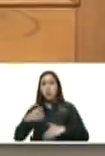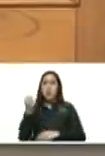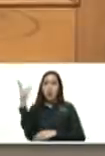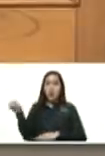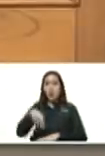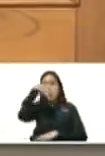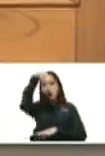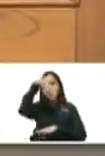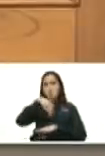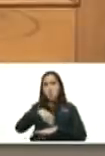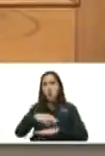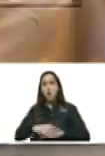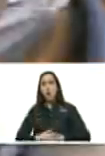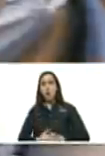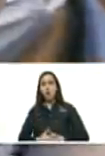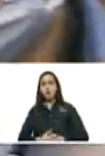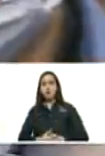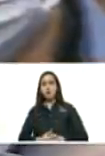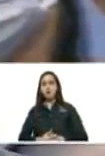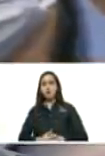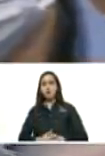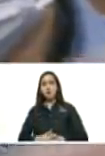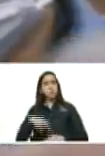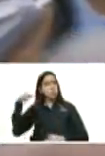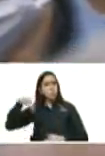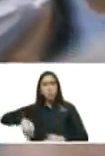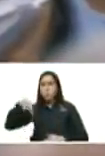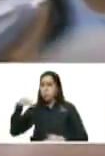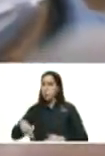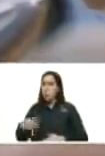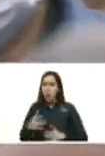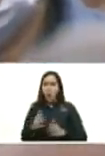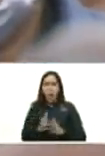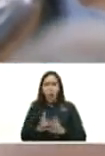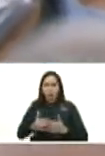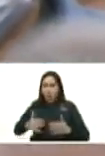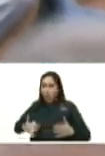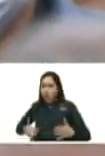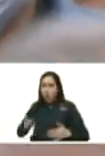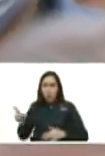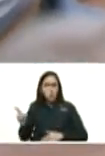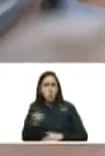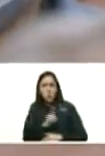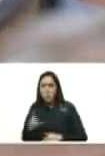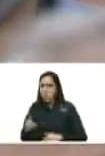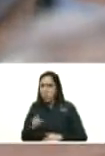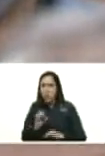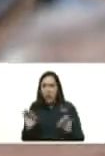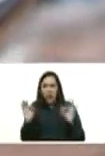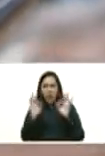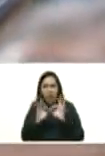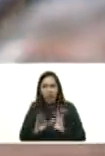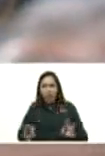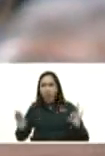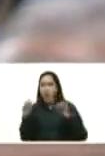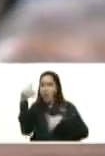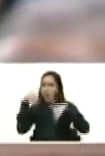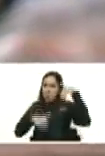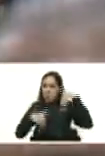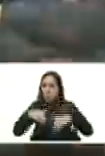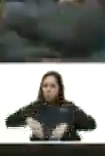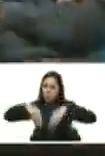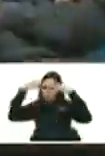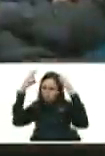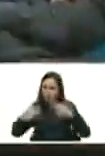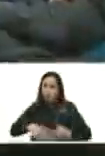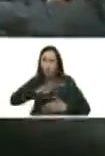nacional nunca se ha retardado ni por un segundo una elección que corresponde